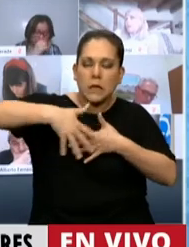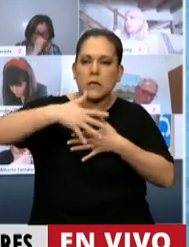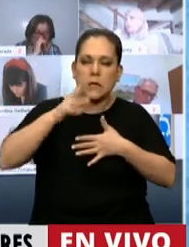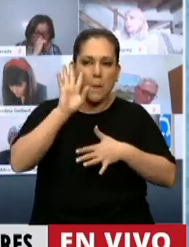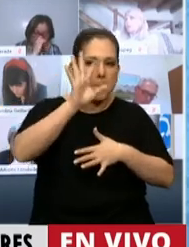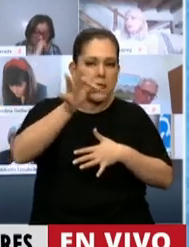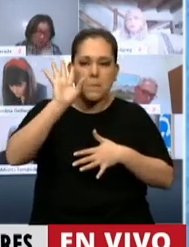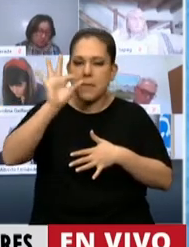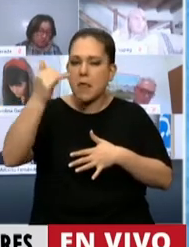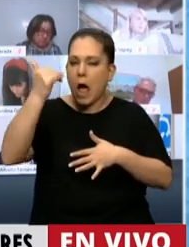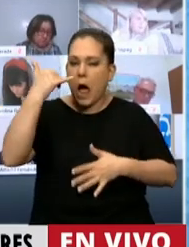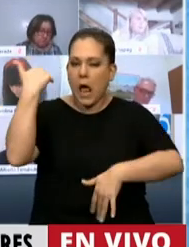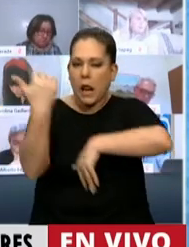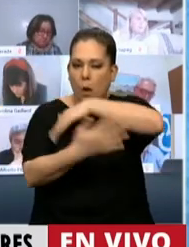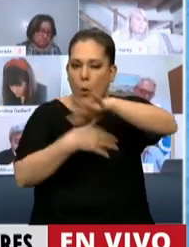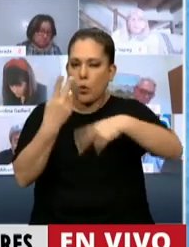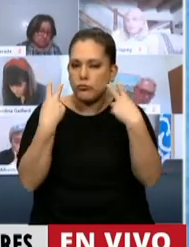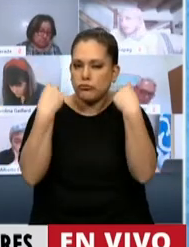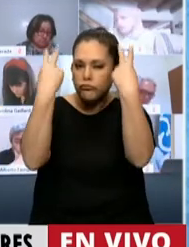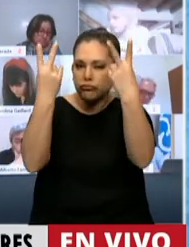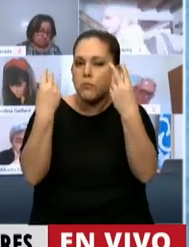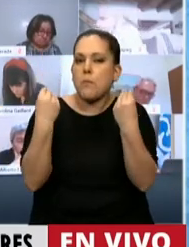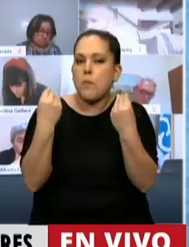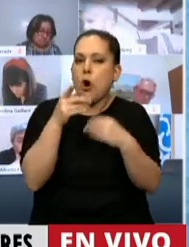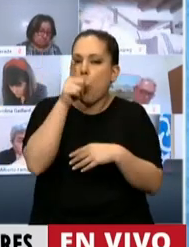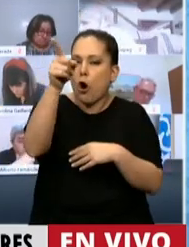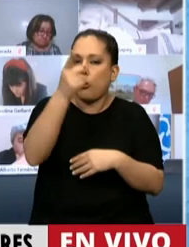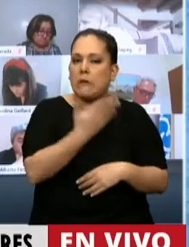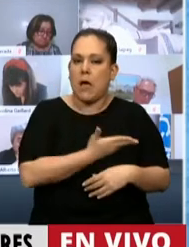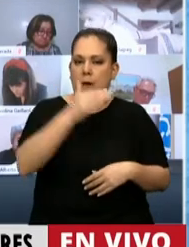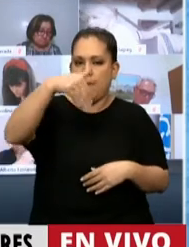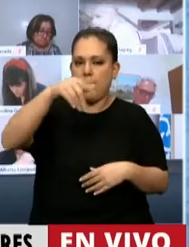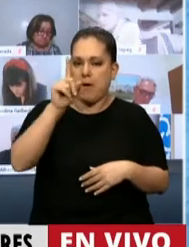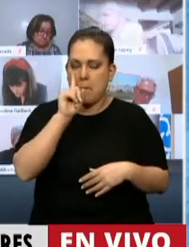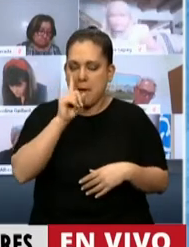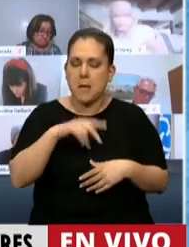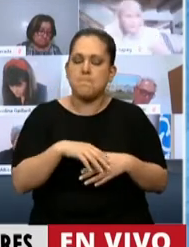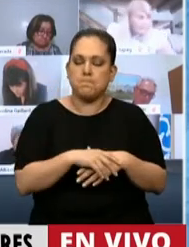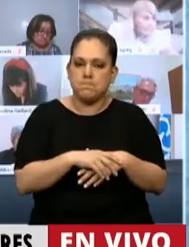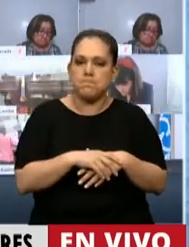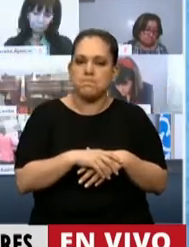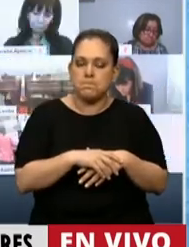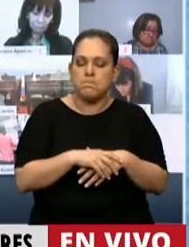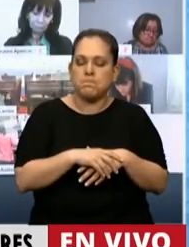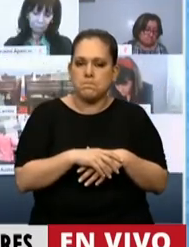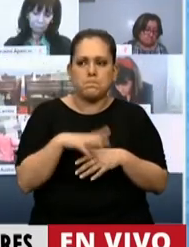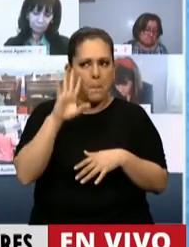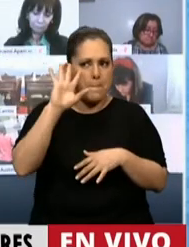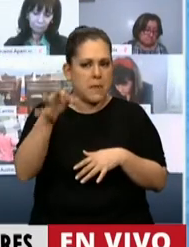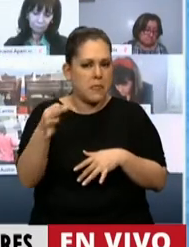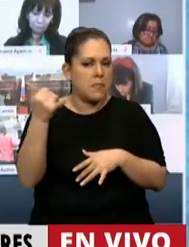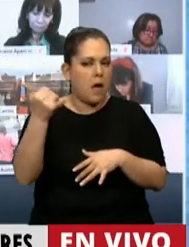rebeliones populares contra los planes de ajuste fondos monetaristas. Por esto hemos visto y vemos el